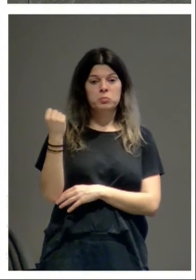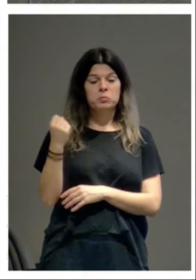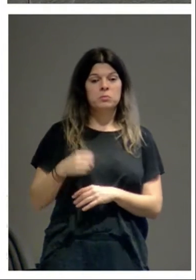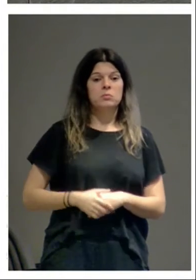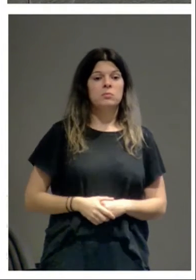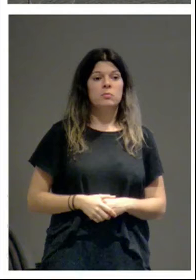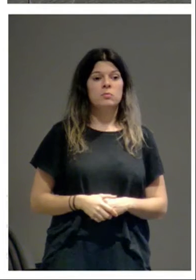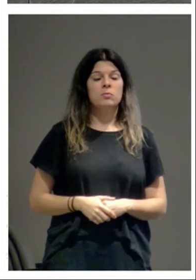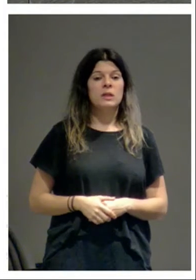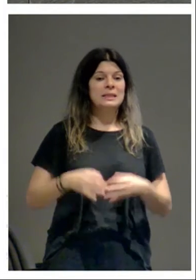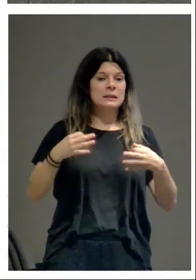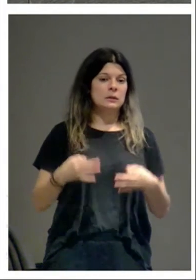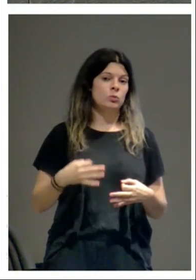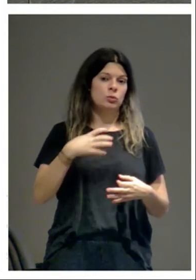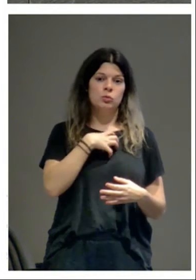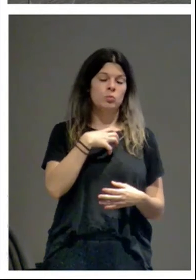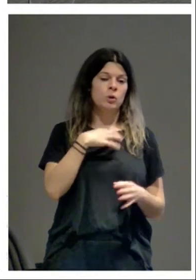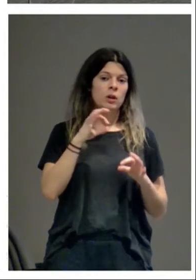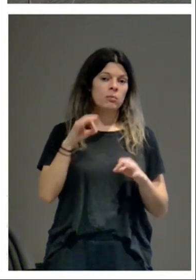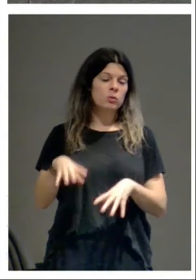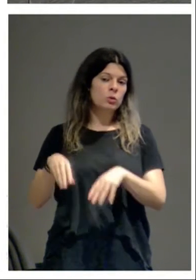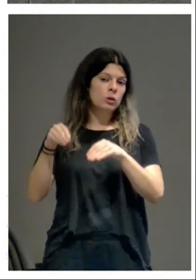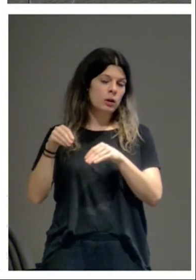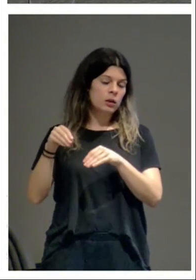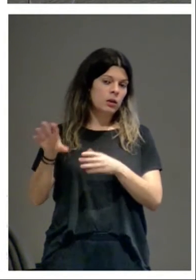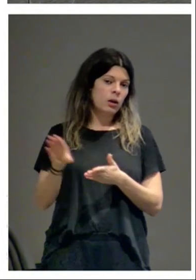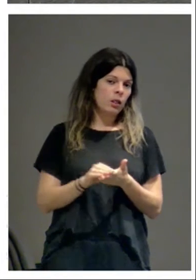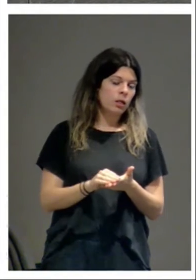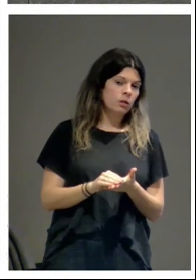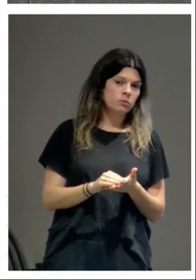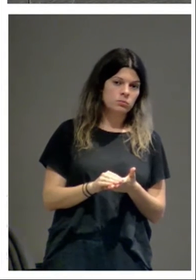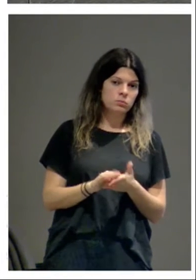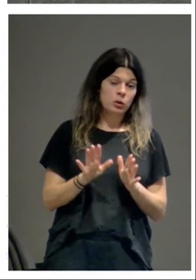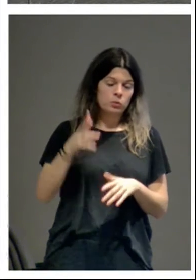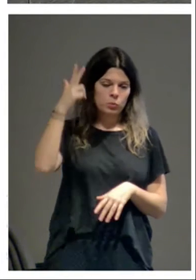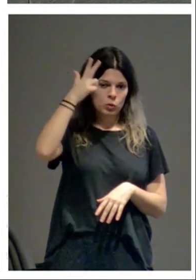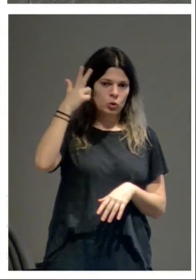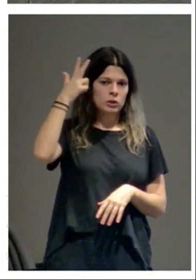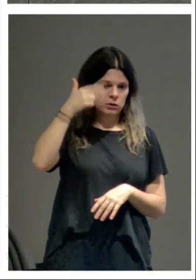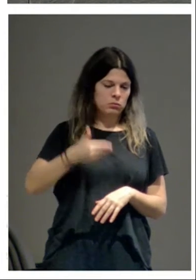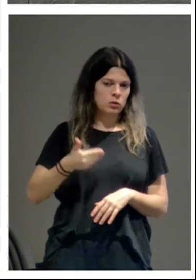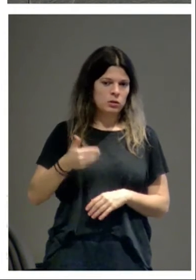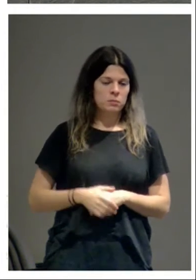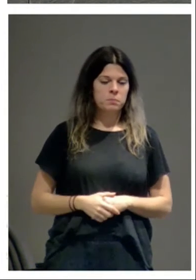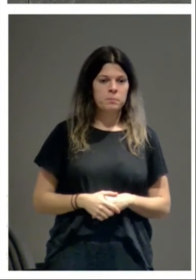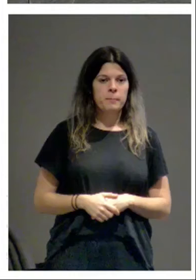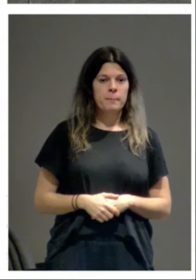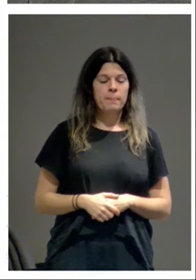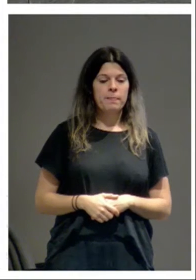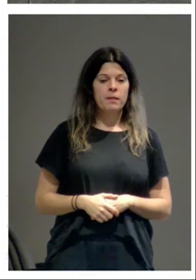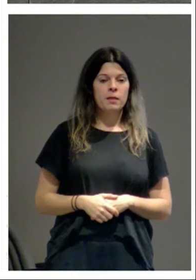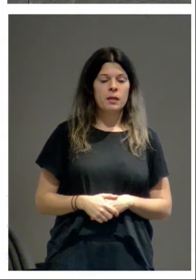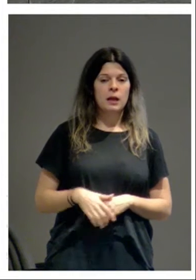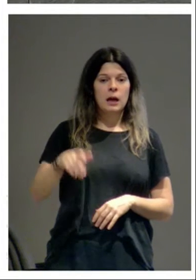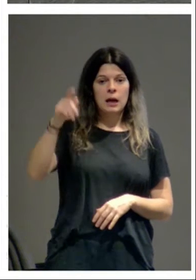No podemos estar seguros de que venga de la Catedral, pero es una hipótesis a tener en cuenta. Y además de la